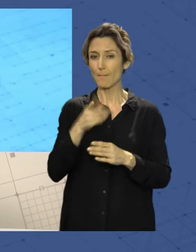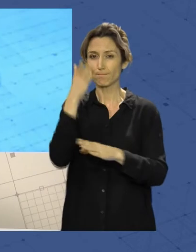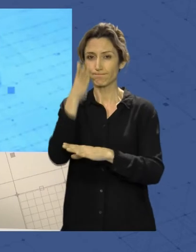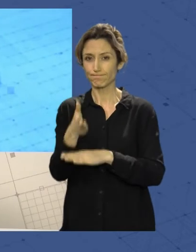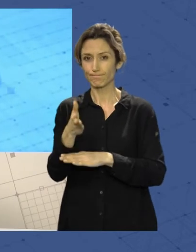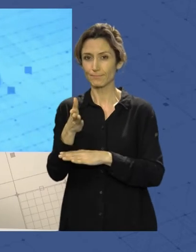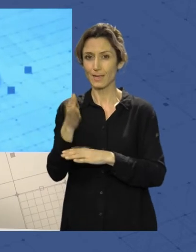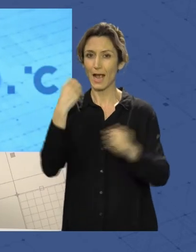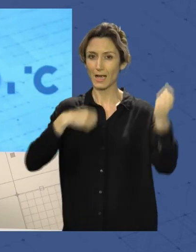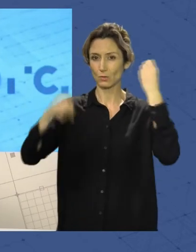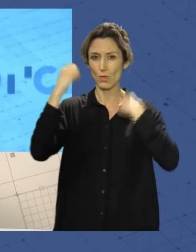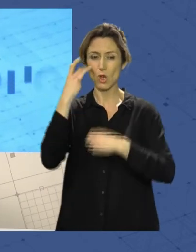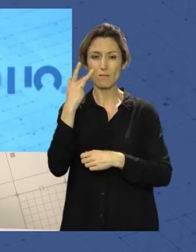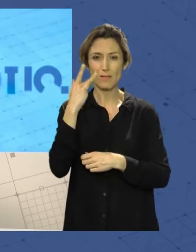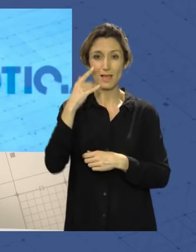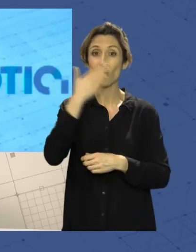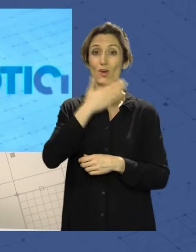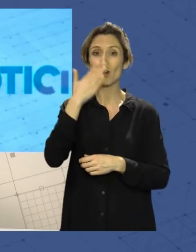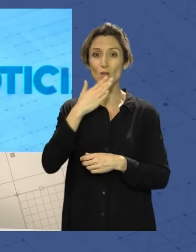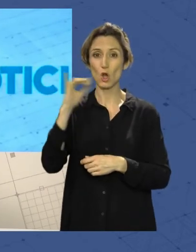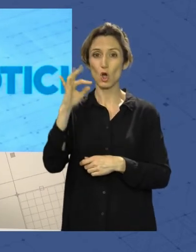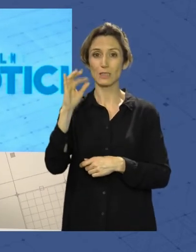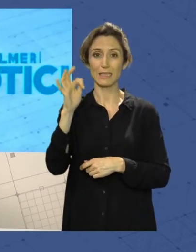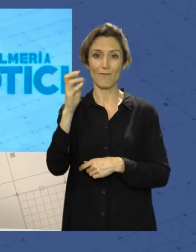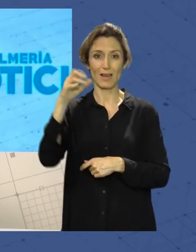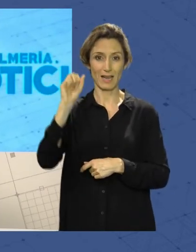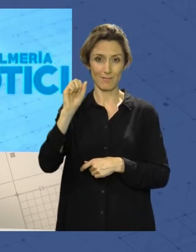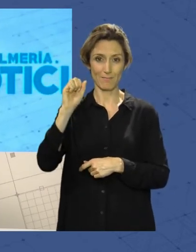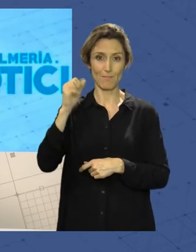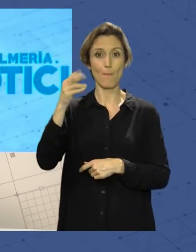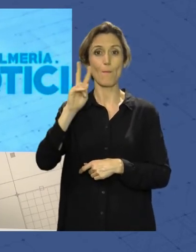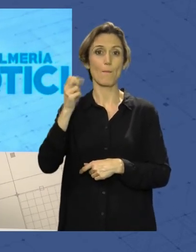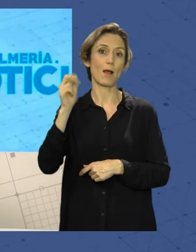actuación de limpieza en el colegio Josefina Varó del Puche.